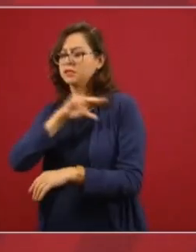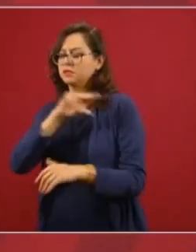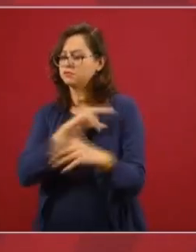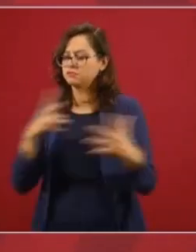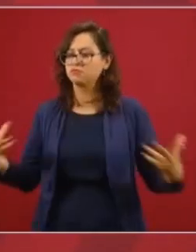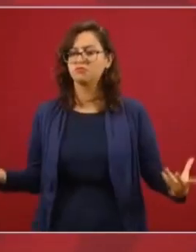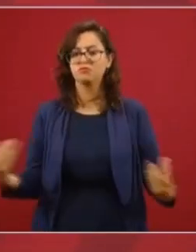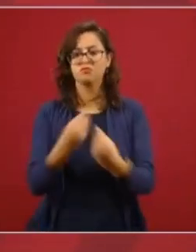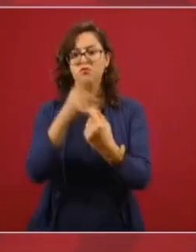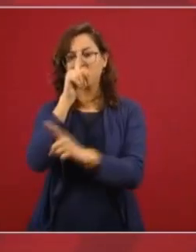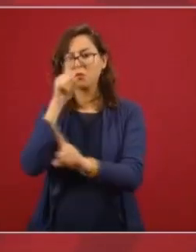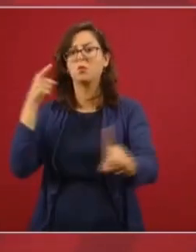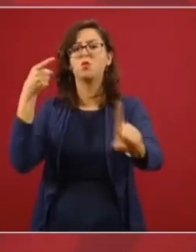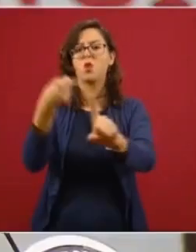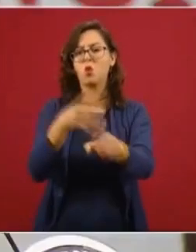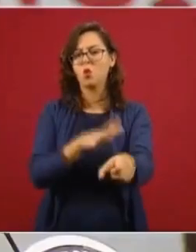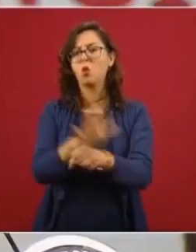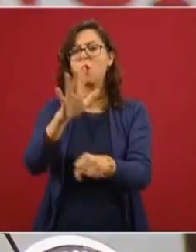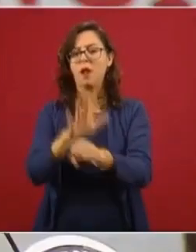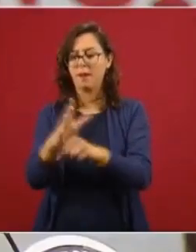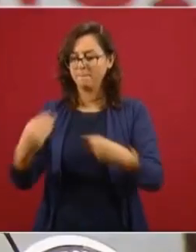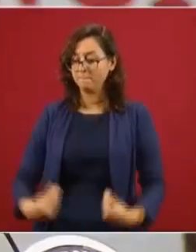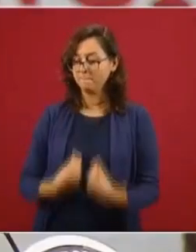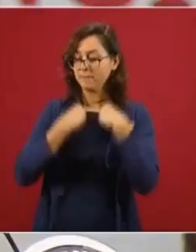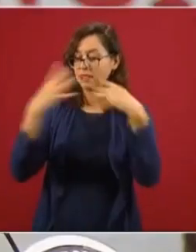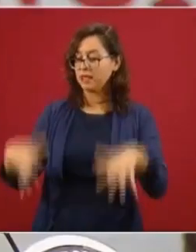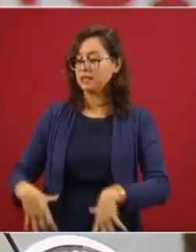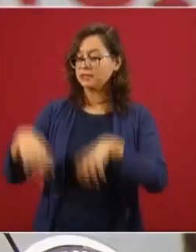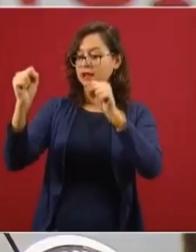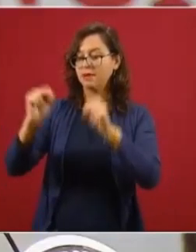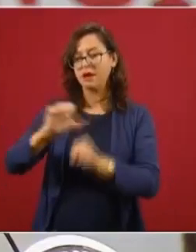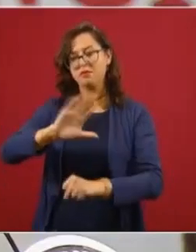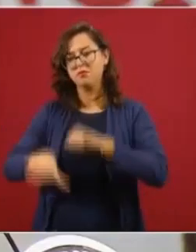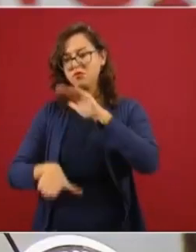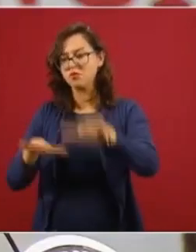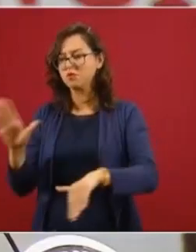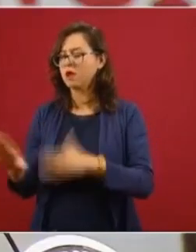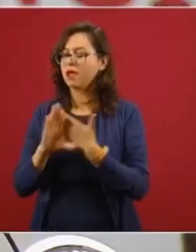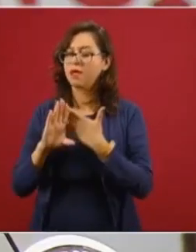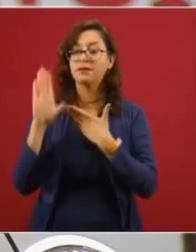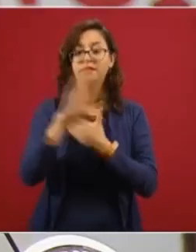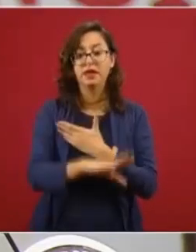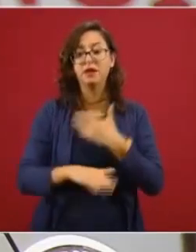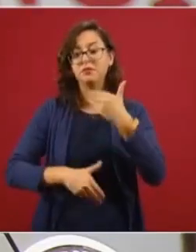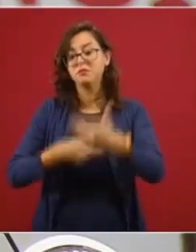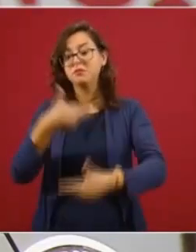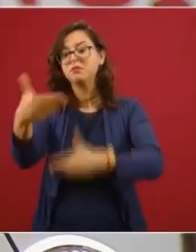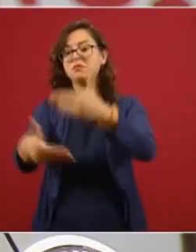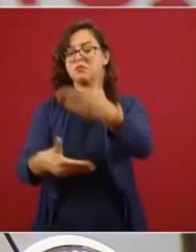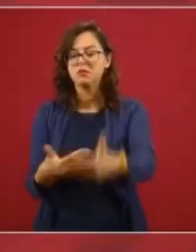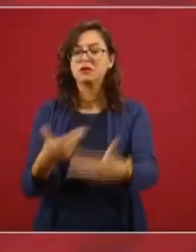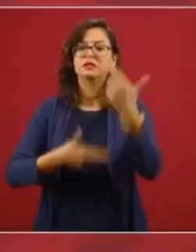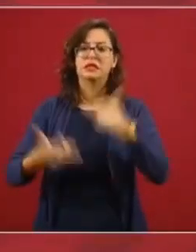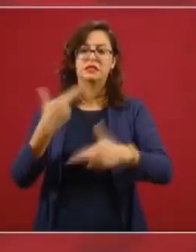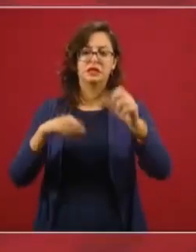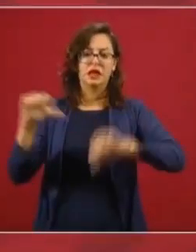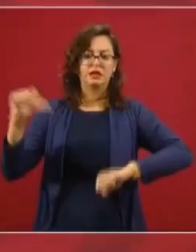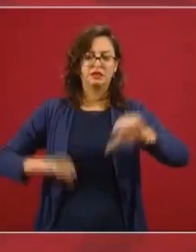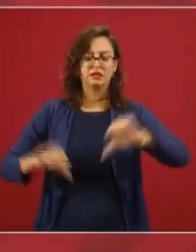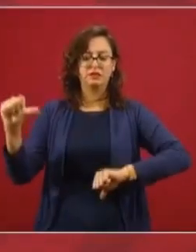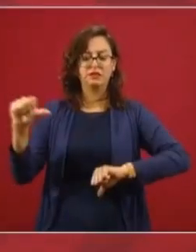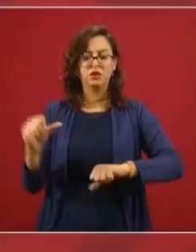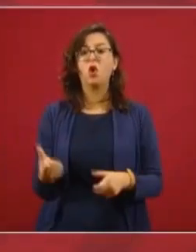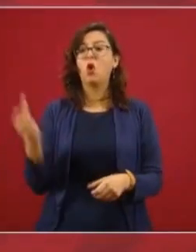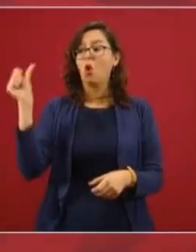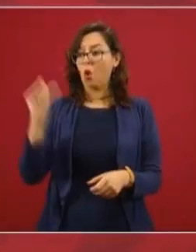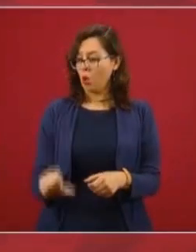evitar la pérdida de vidas y hacer posible el regreso a la normalidad. Es muy alentador el poder estar aquí hoy con